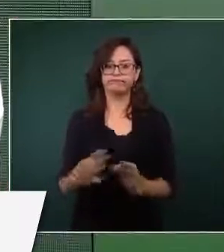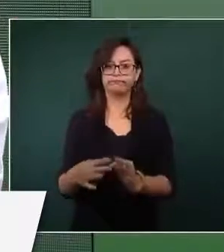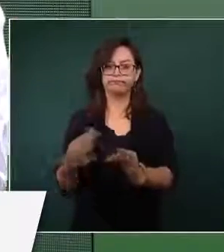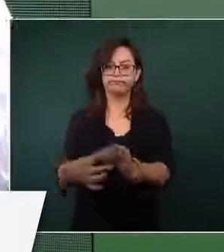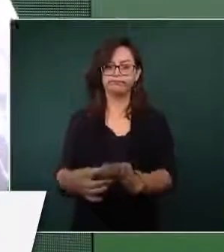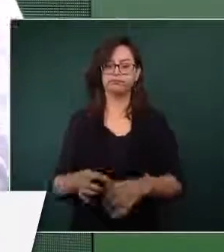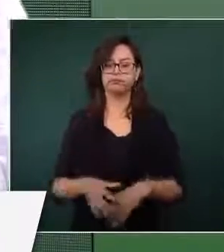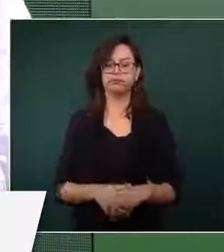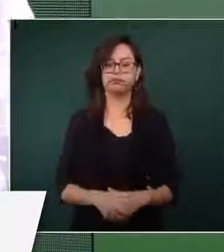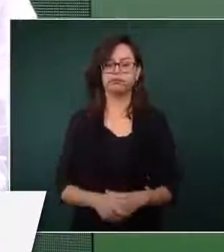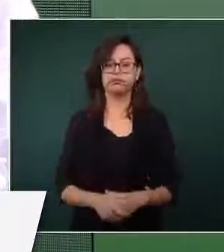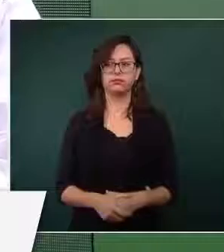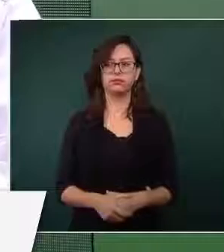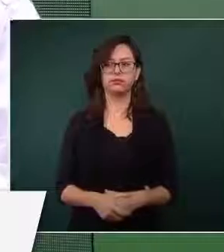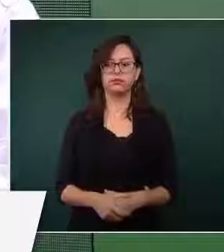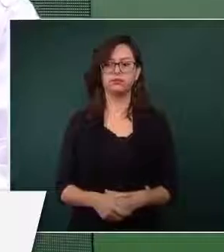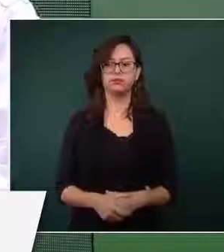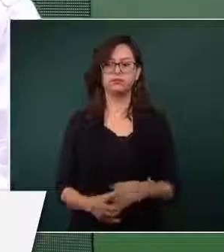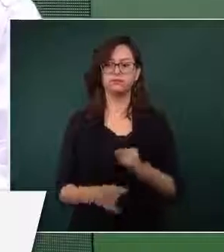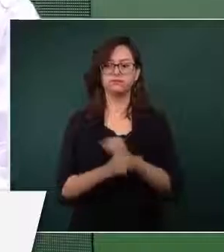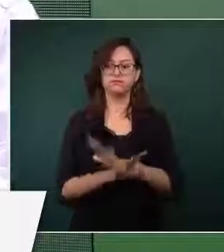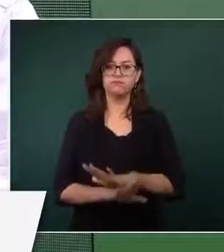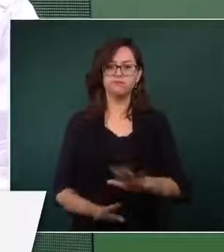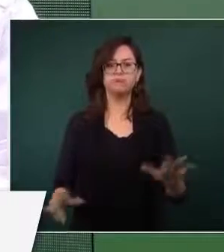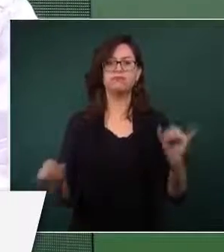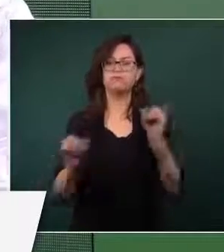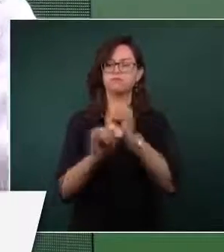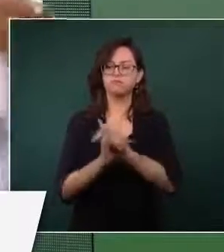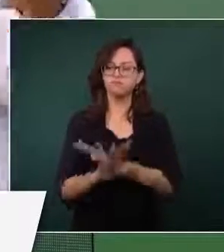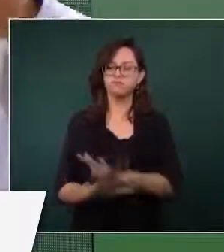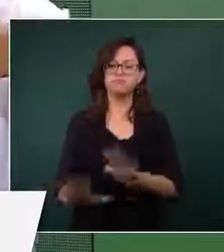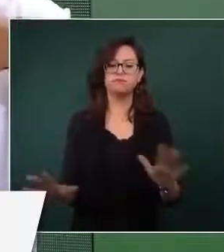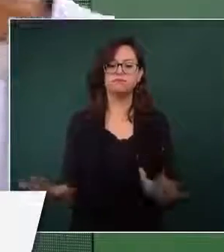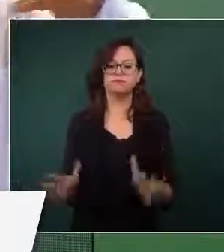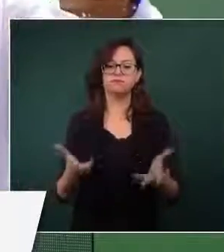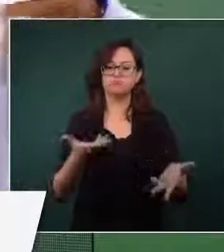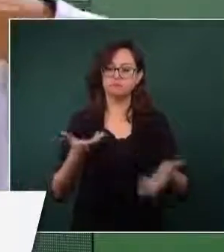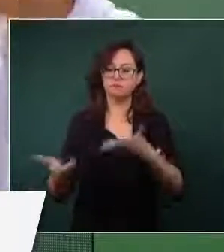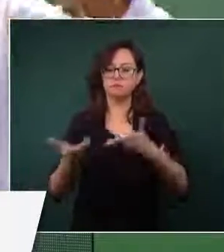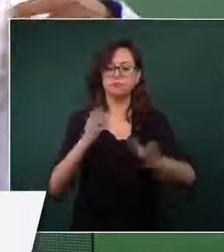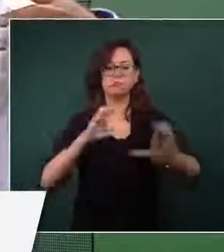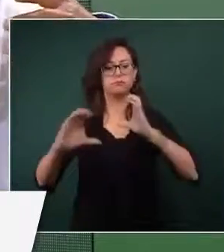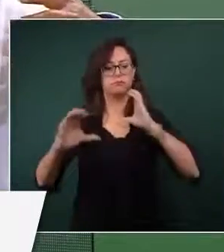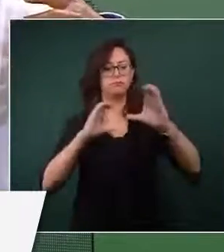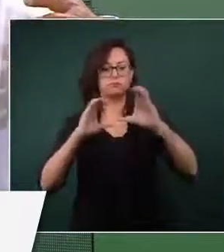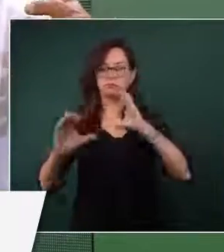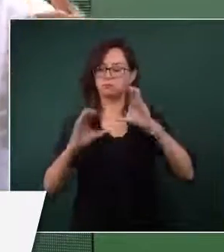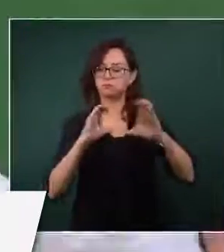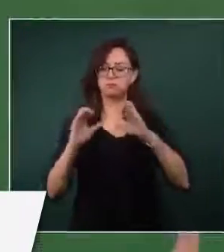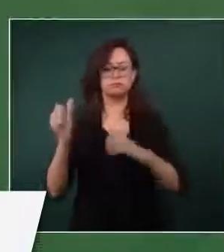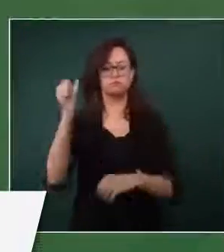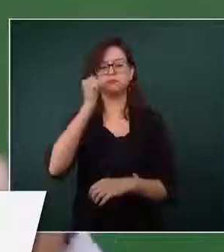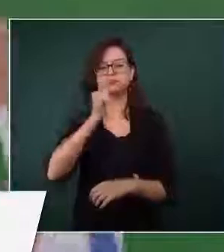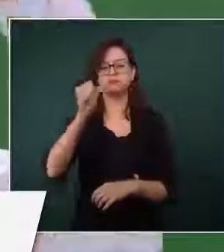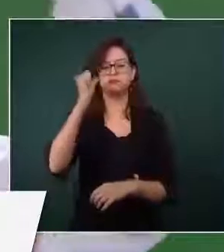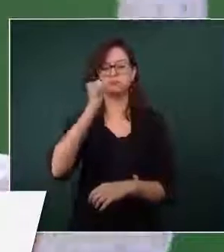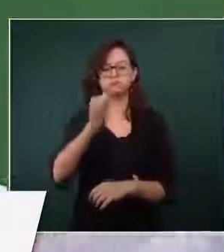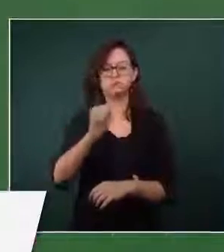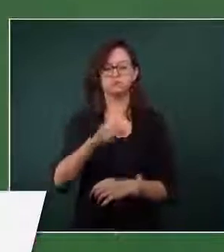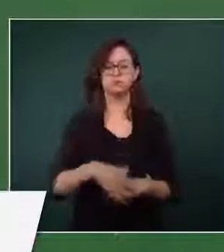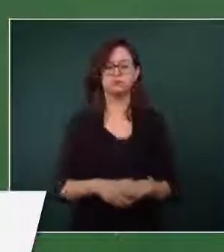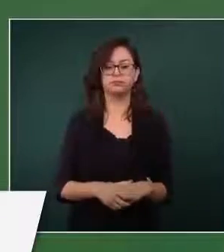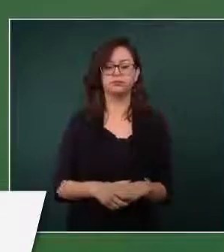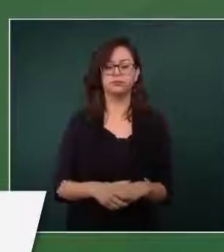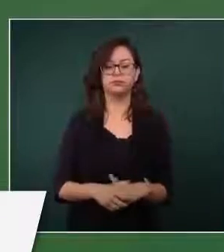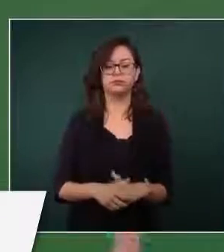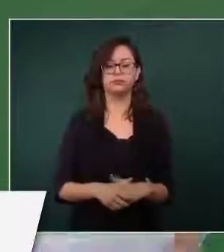información y hay una comunicación constante. La reunión con los